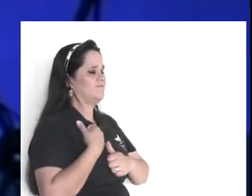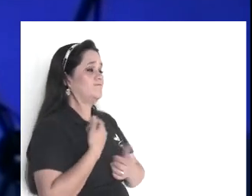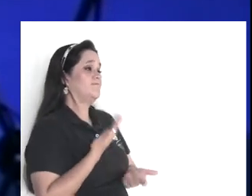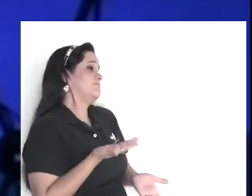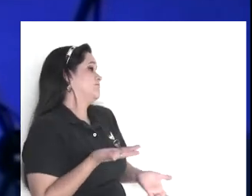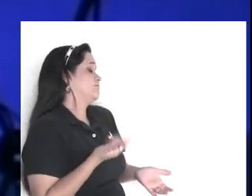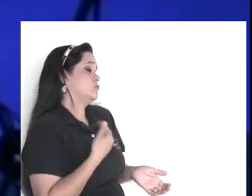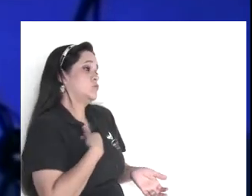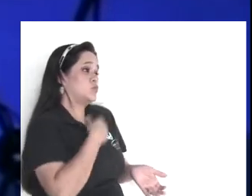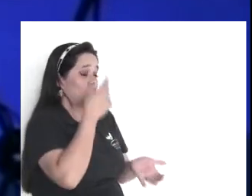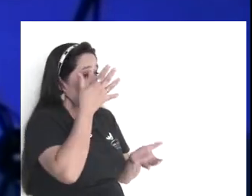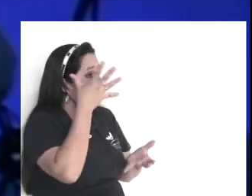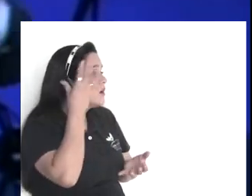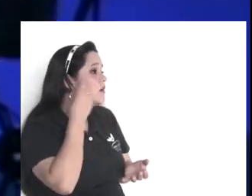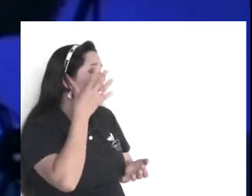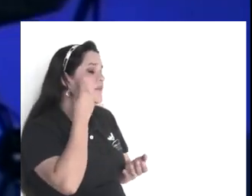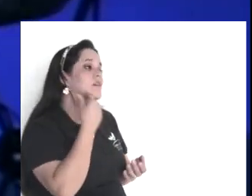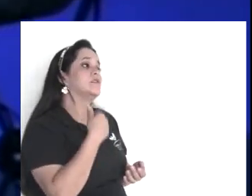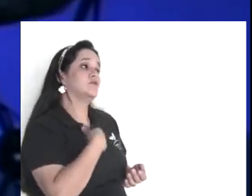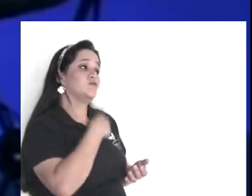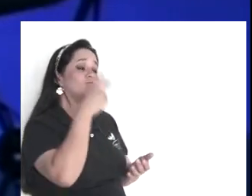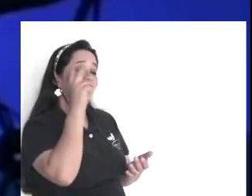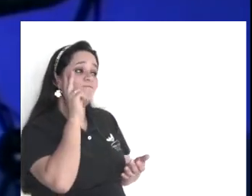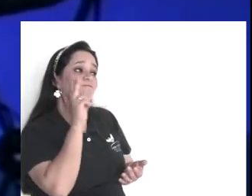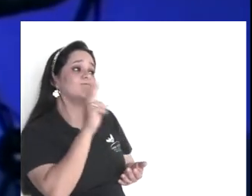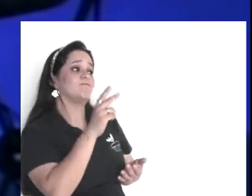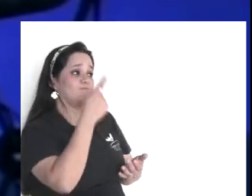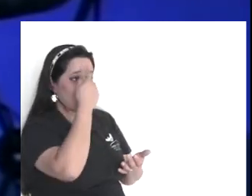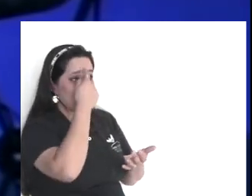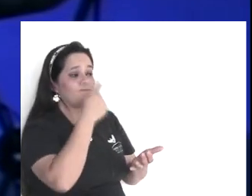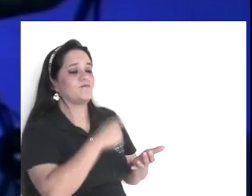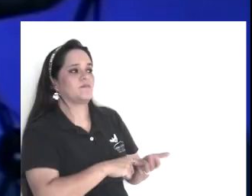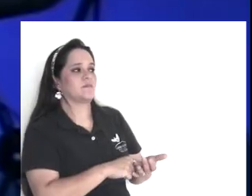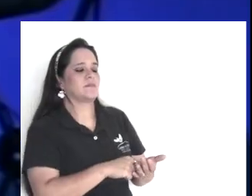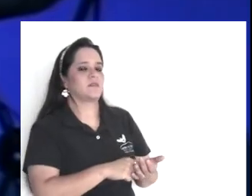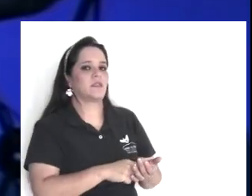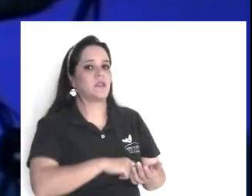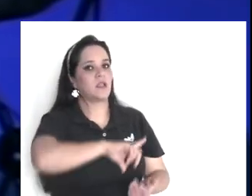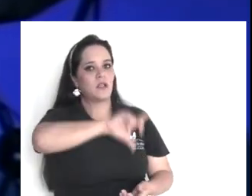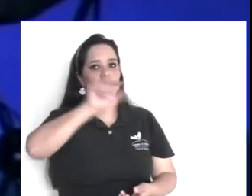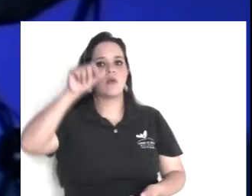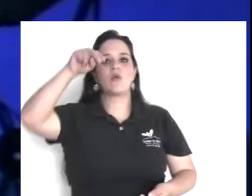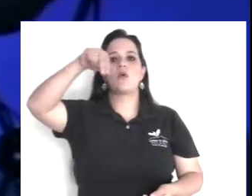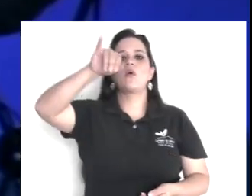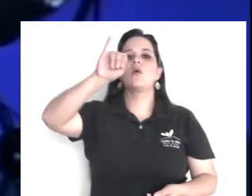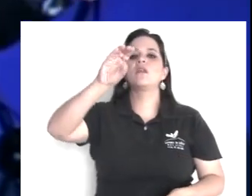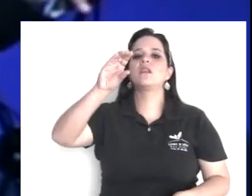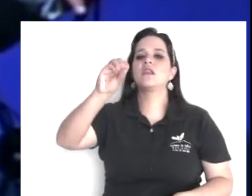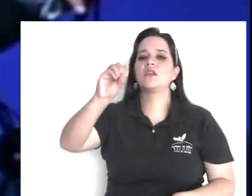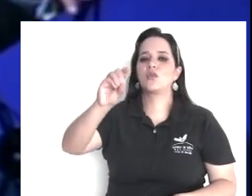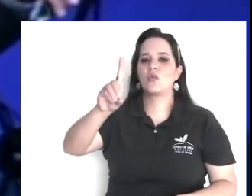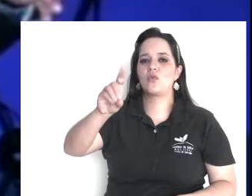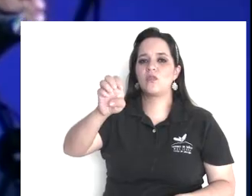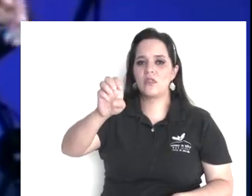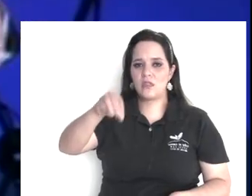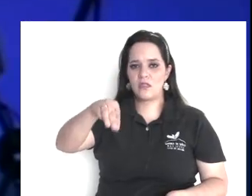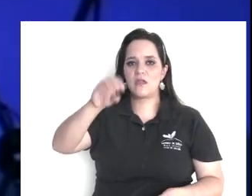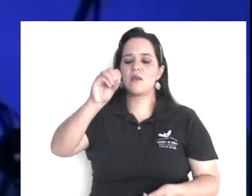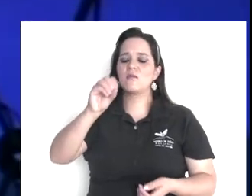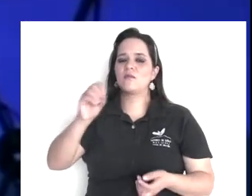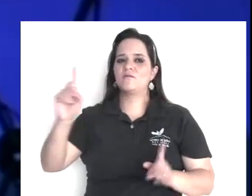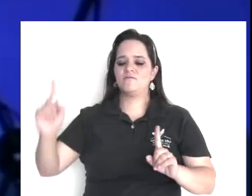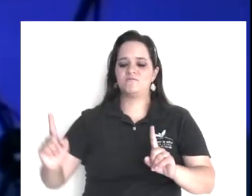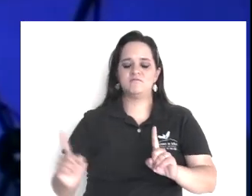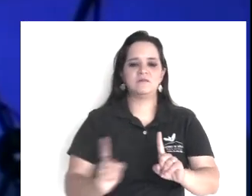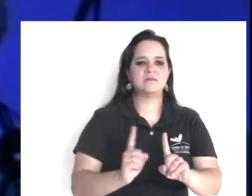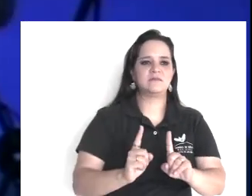Nicodemo, si el que vino a él, noche, se acuerdan, en Juan capítulo 3, que le hizo preguntas, a